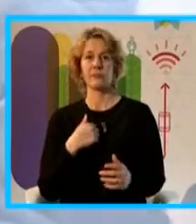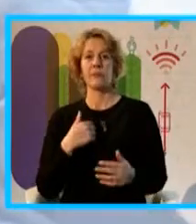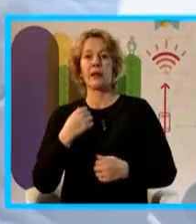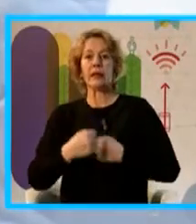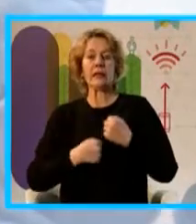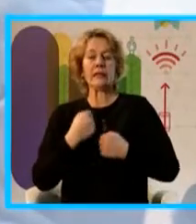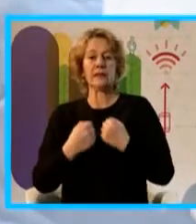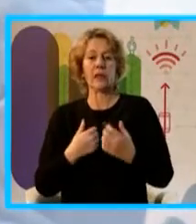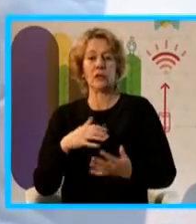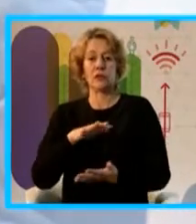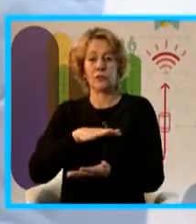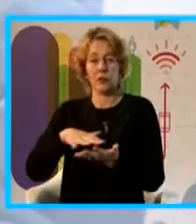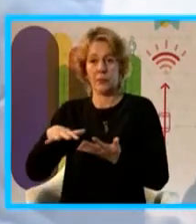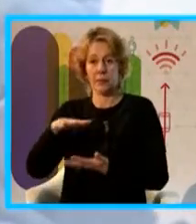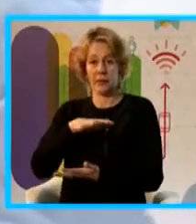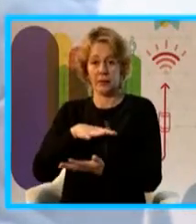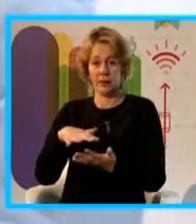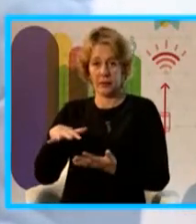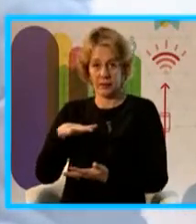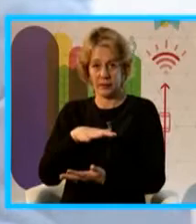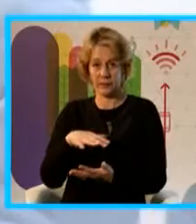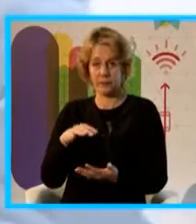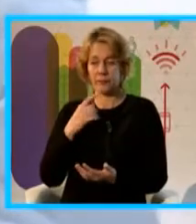Ambiental y la sola